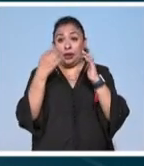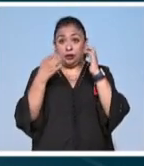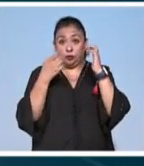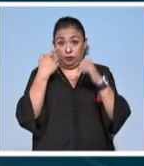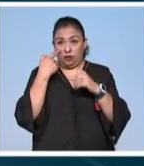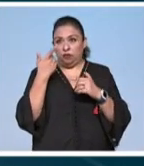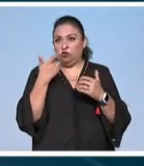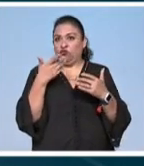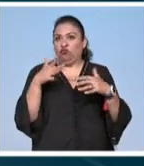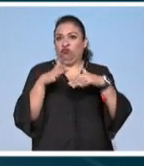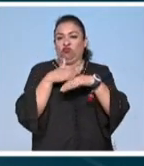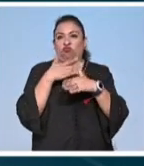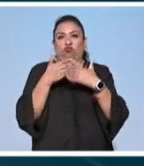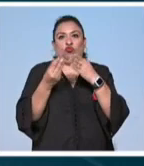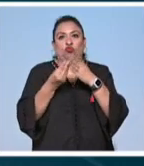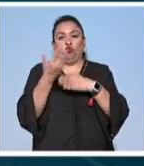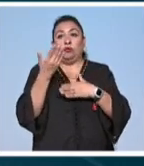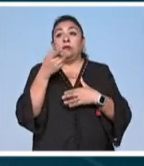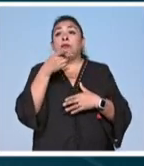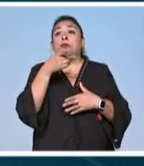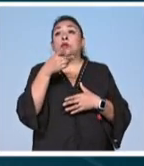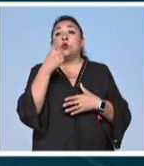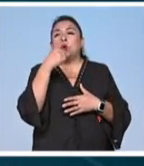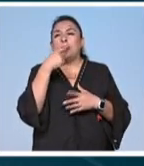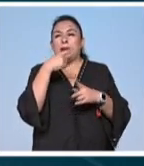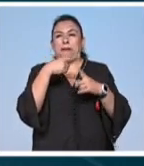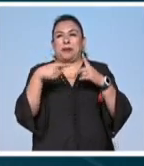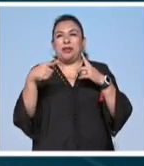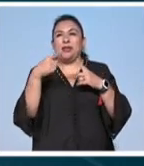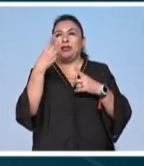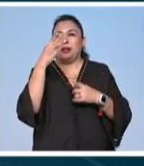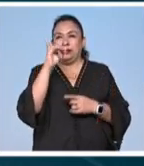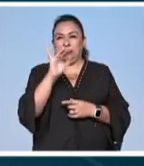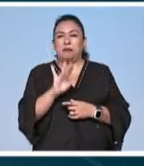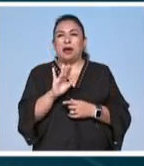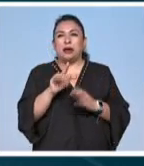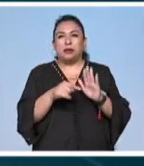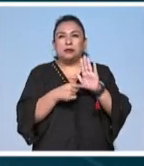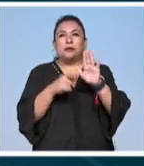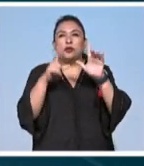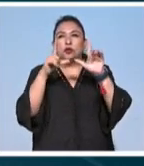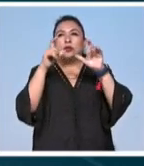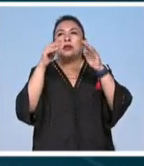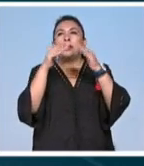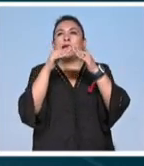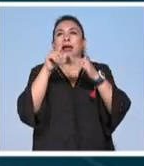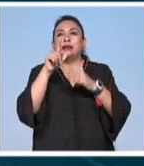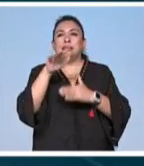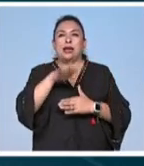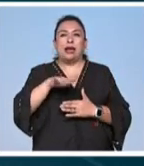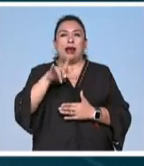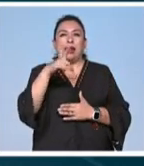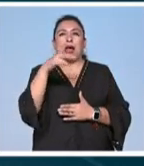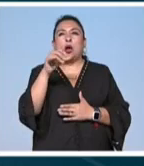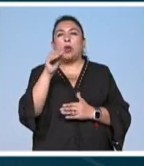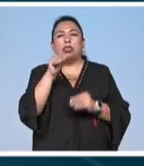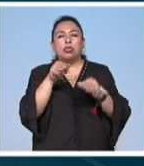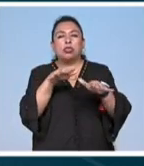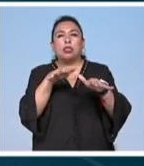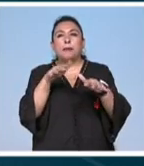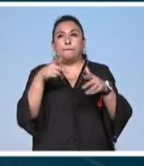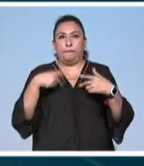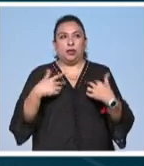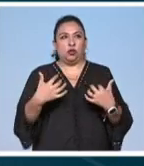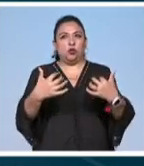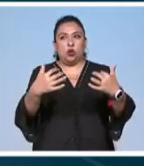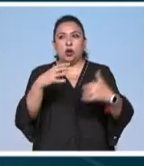cuenta de su versatilidad como artista la pieza hora y media compuesta por tres imágenes fueron tomadas en la casa del lago en una especie de performance con